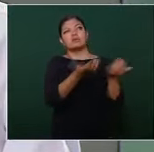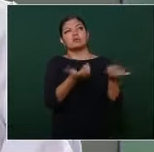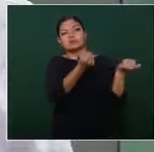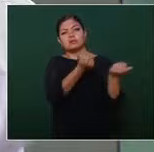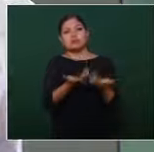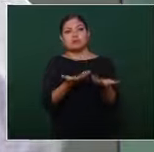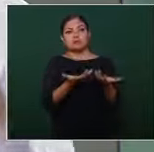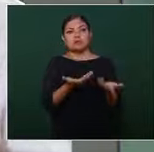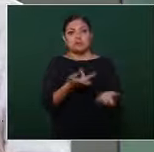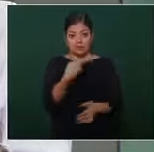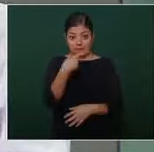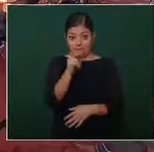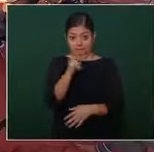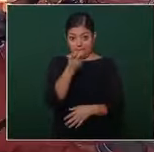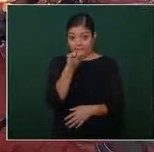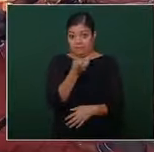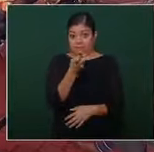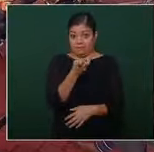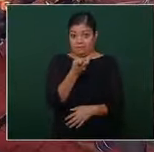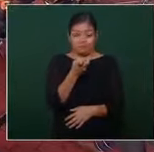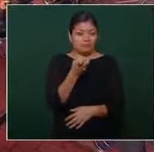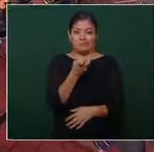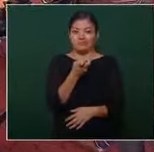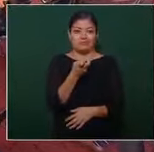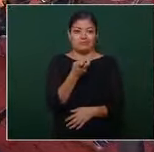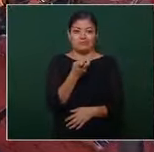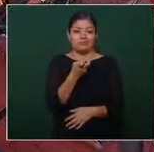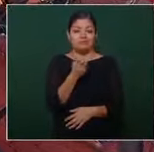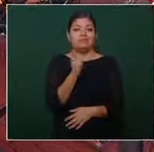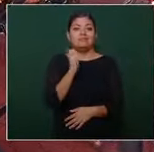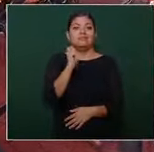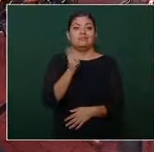pero eso no es así ese es un